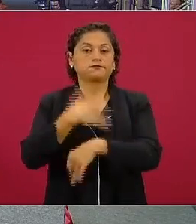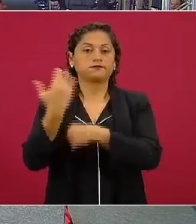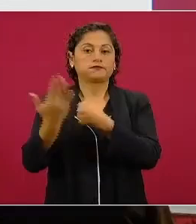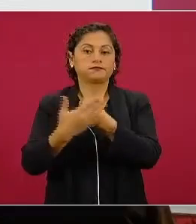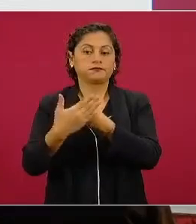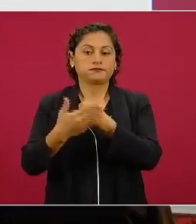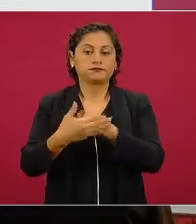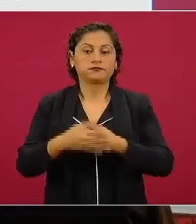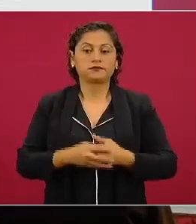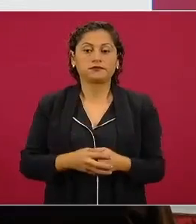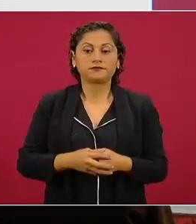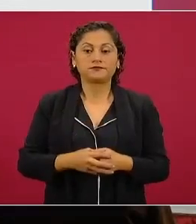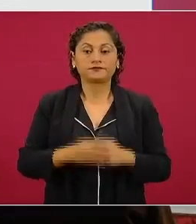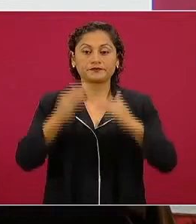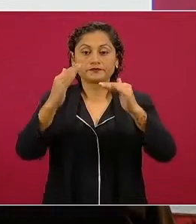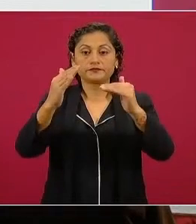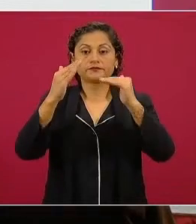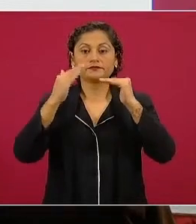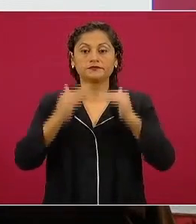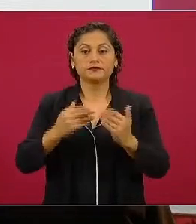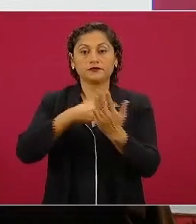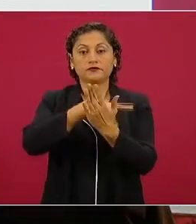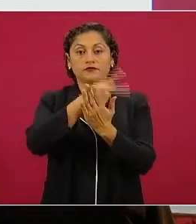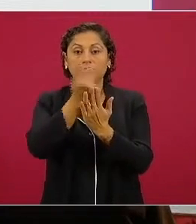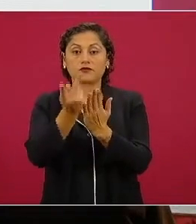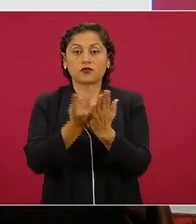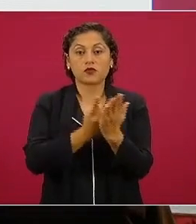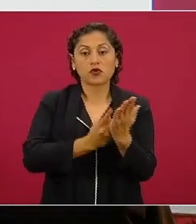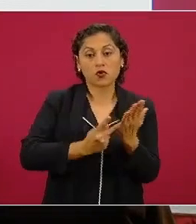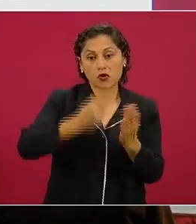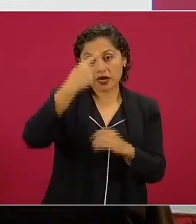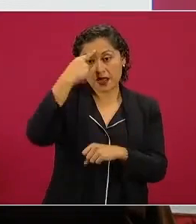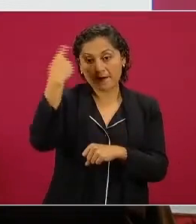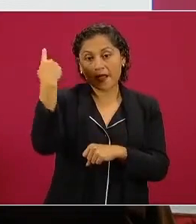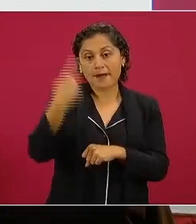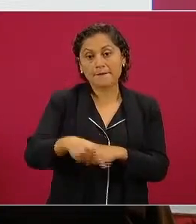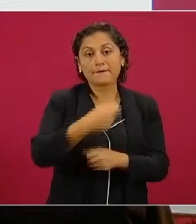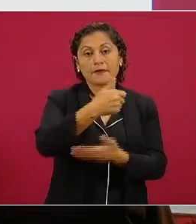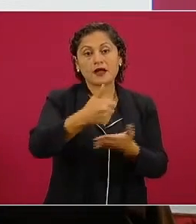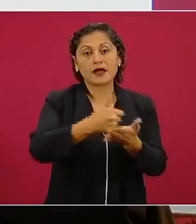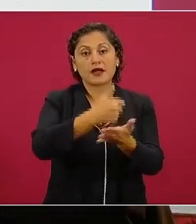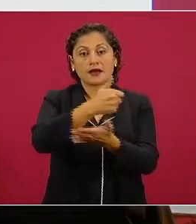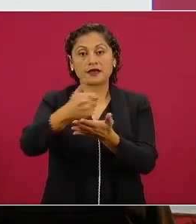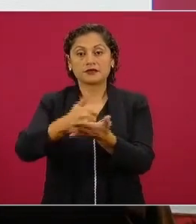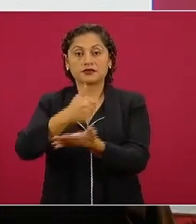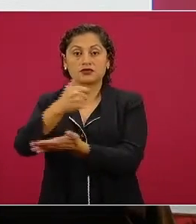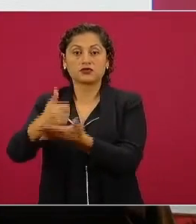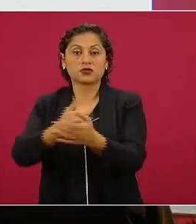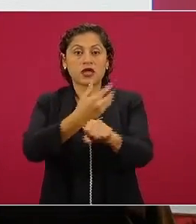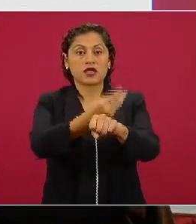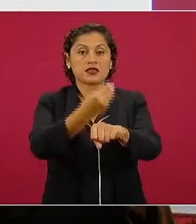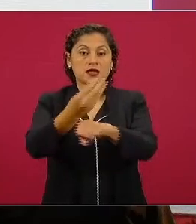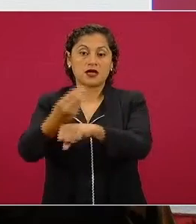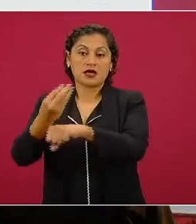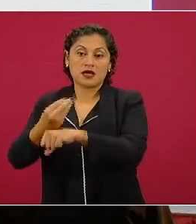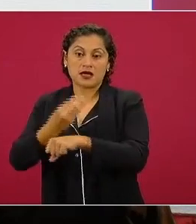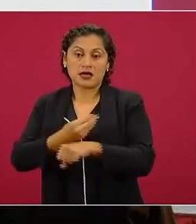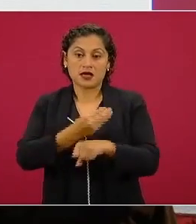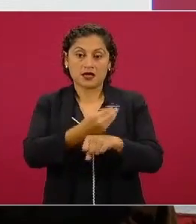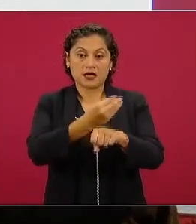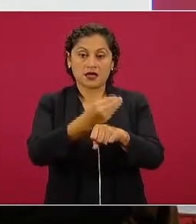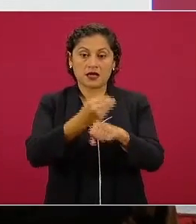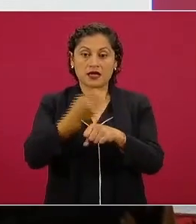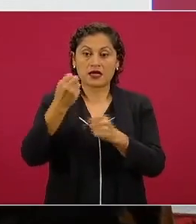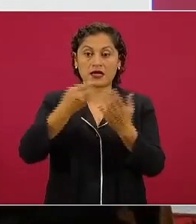ya empezó el programa de mejoramiento urbano en las colonias marginadas todo este